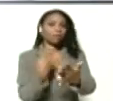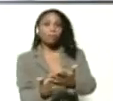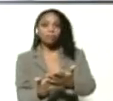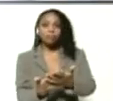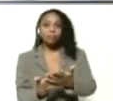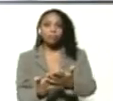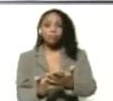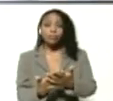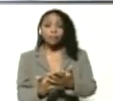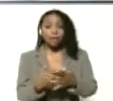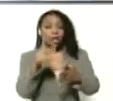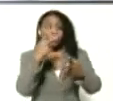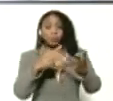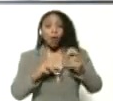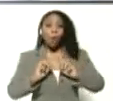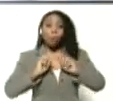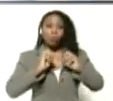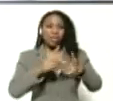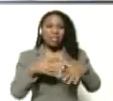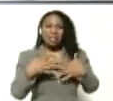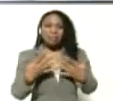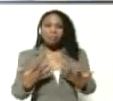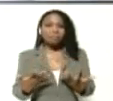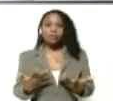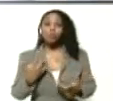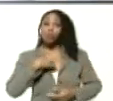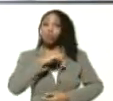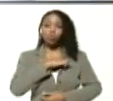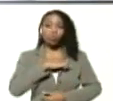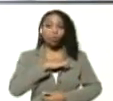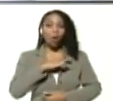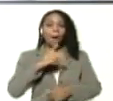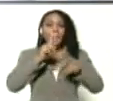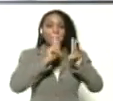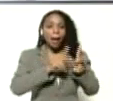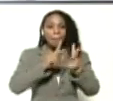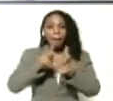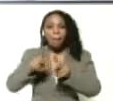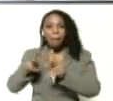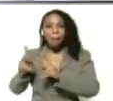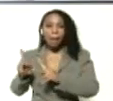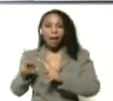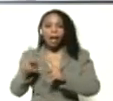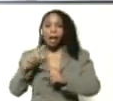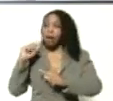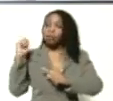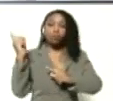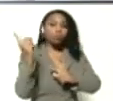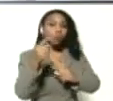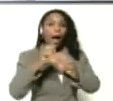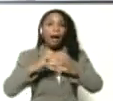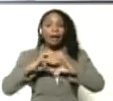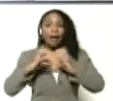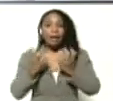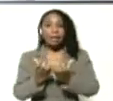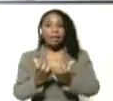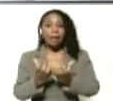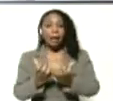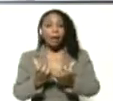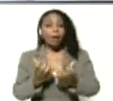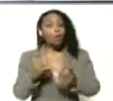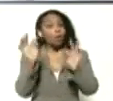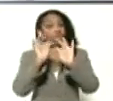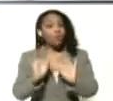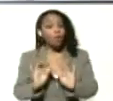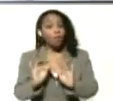En varias oportunidades hemos estado planificando la vuelta a clases con medidas de